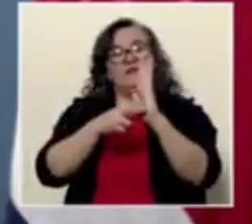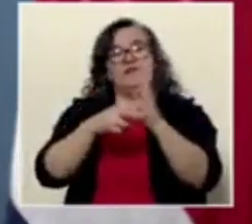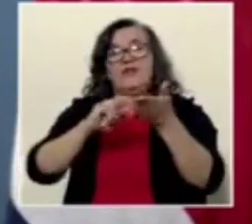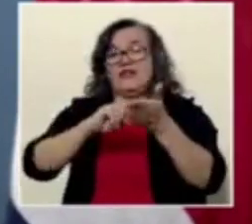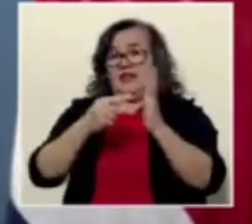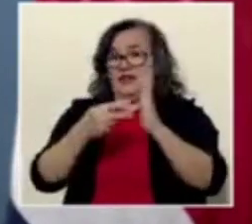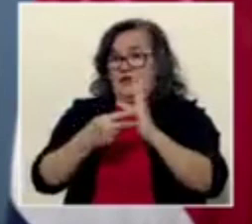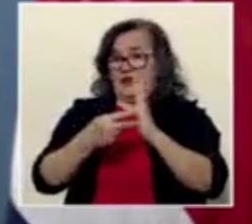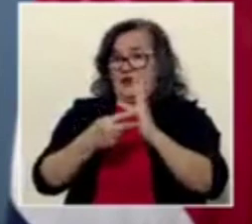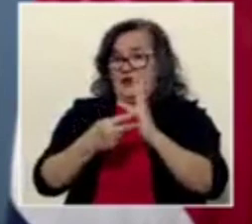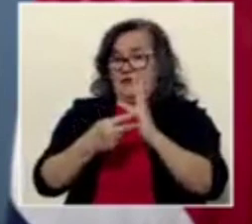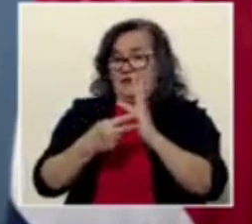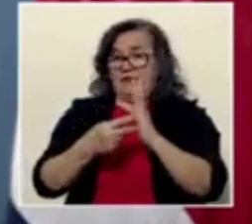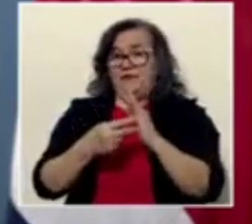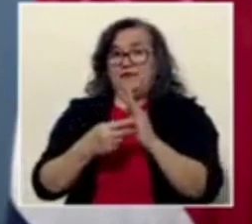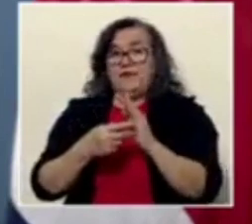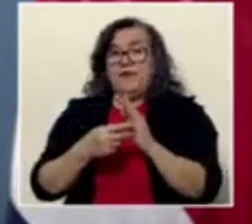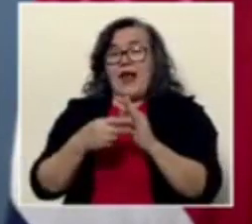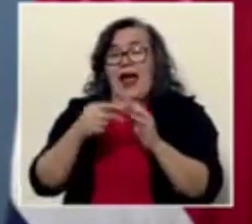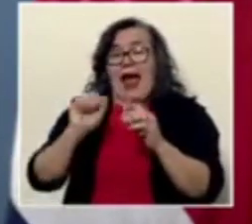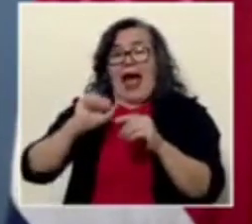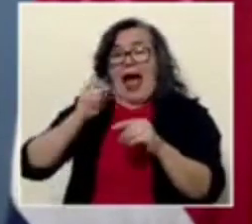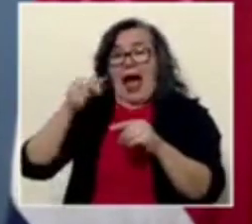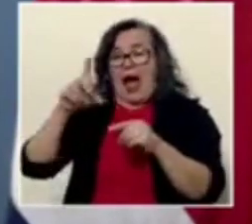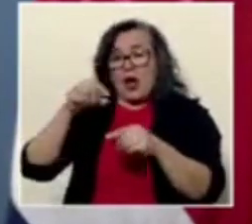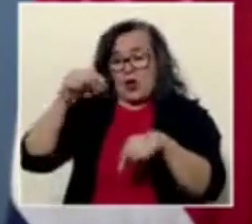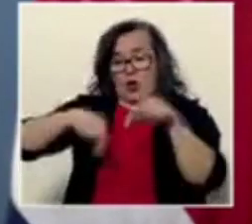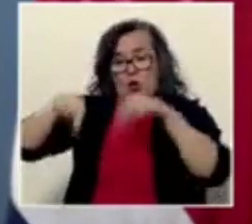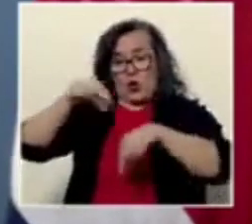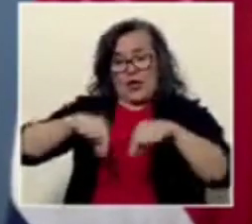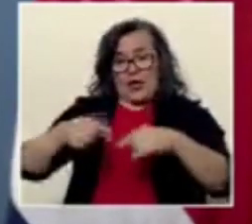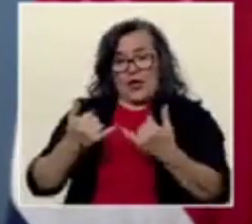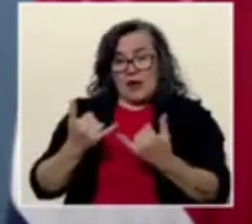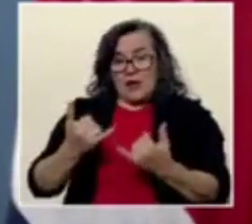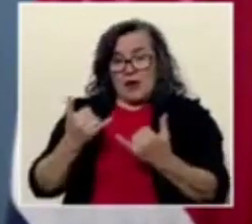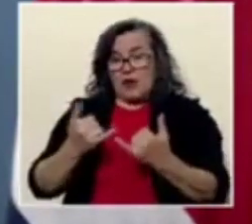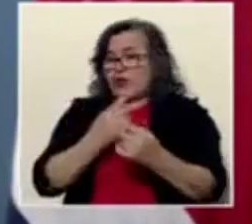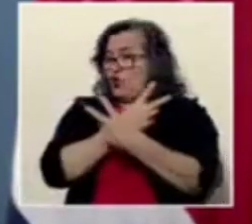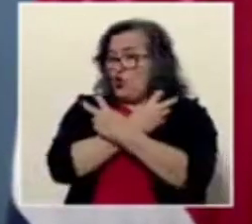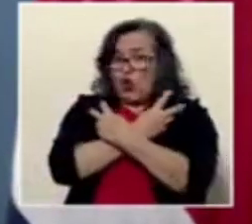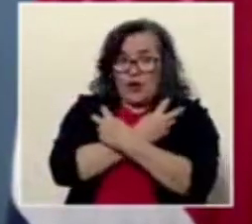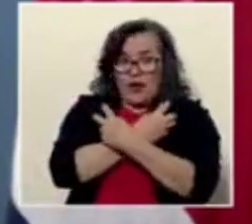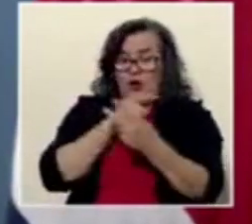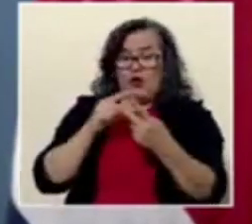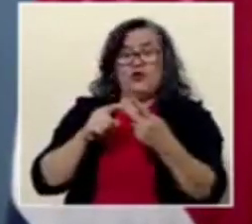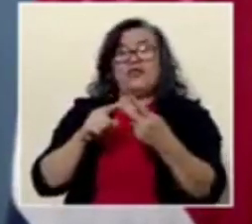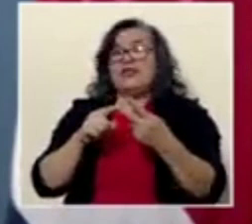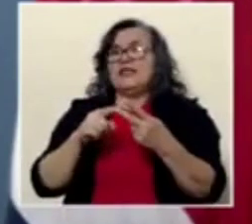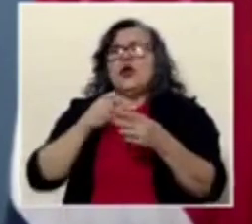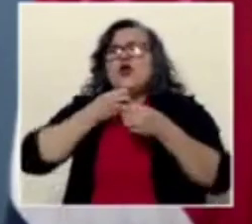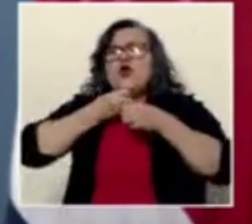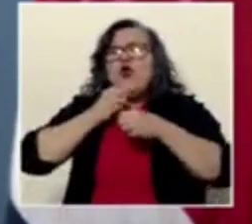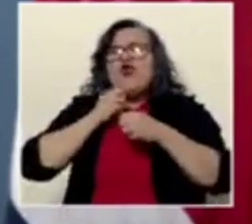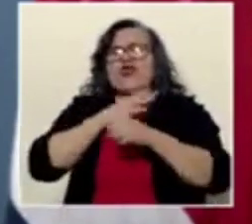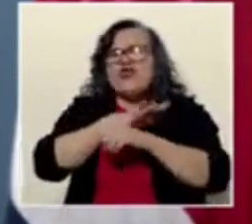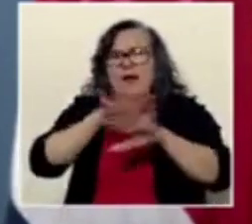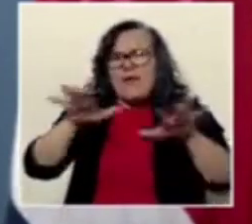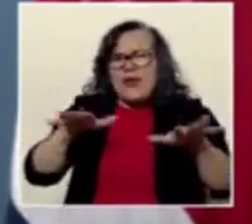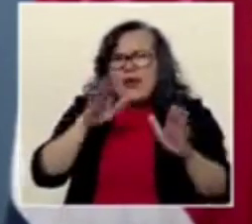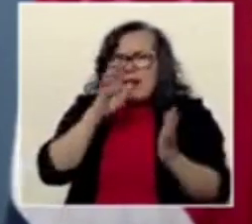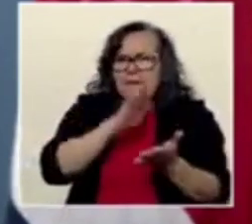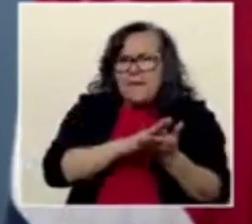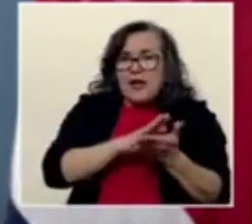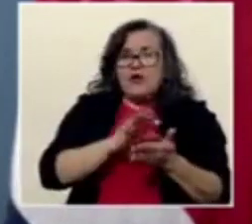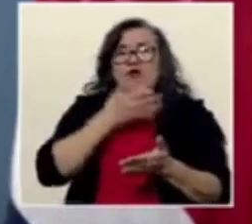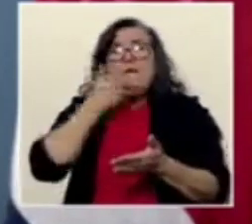el registro de agroquímicos modernos, no venenosos, menos contaminantes, más efectivos